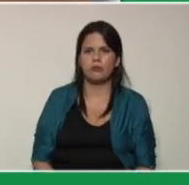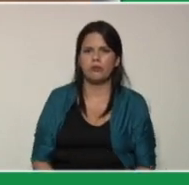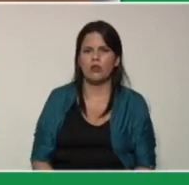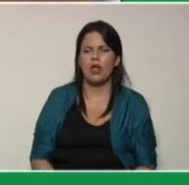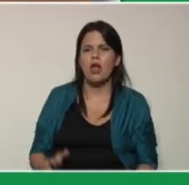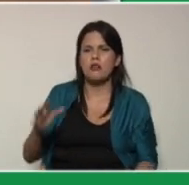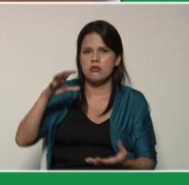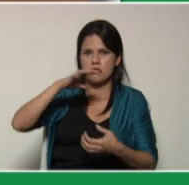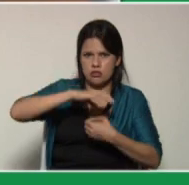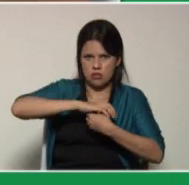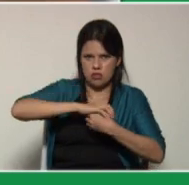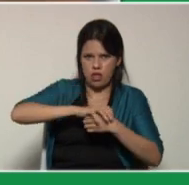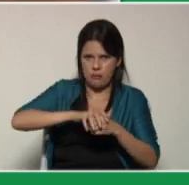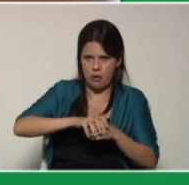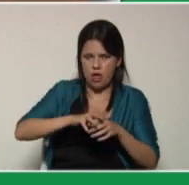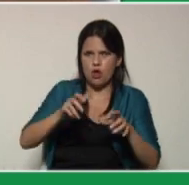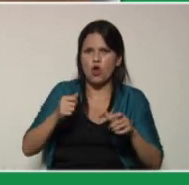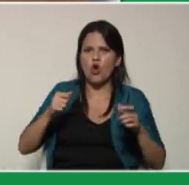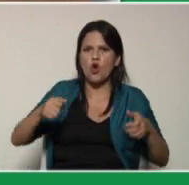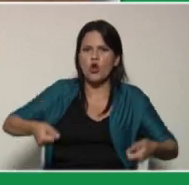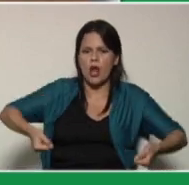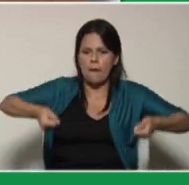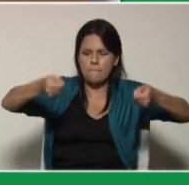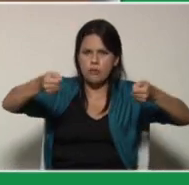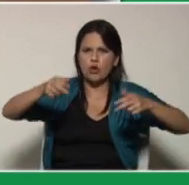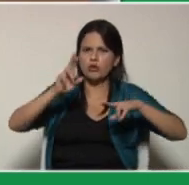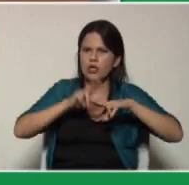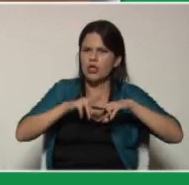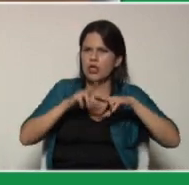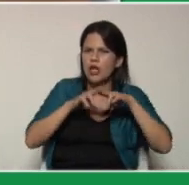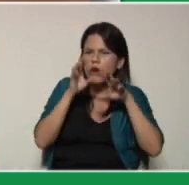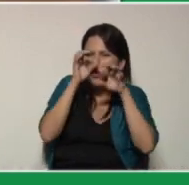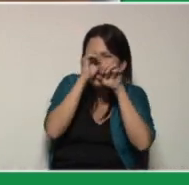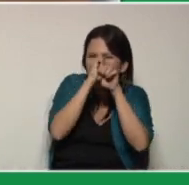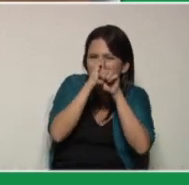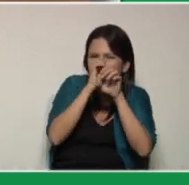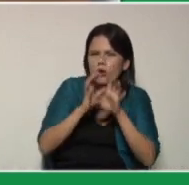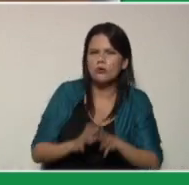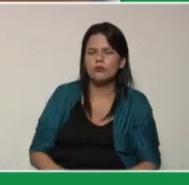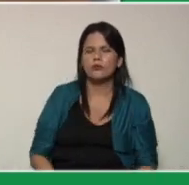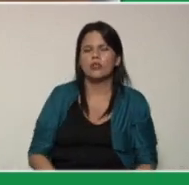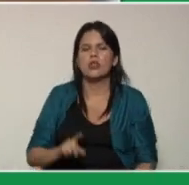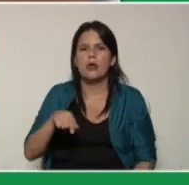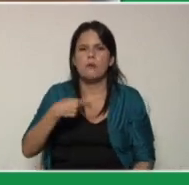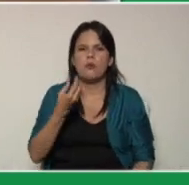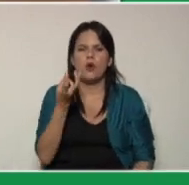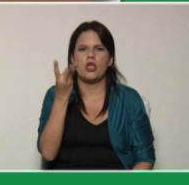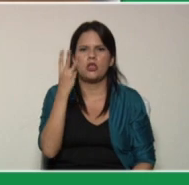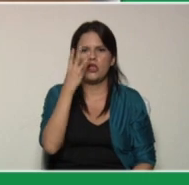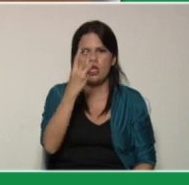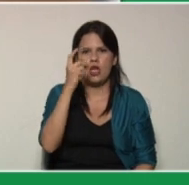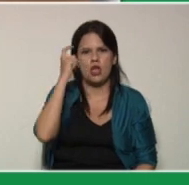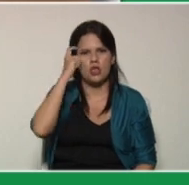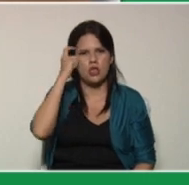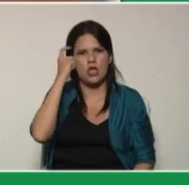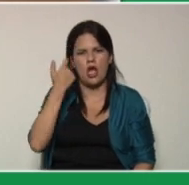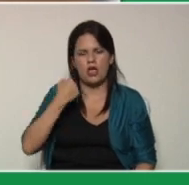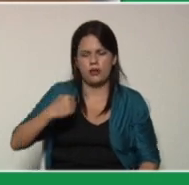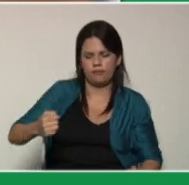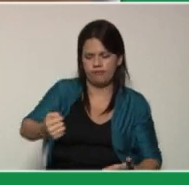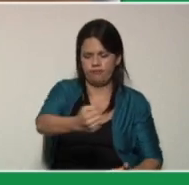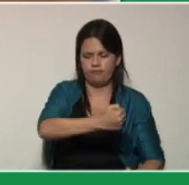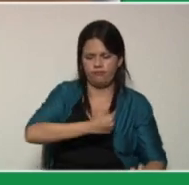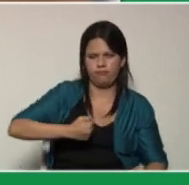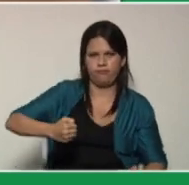tapado con una bolsa negra en la oscuridad y a los tres días hay que mezclarlo